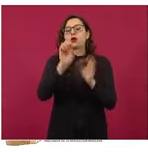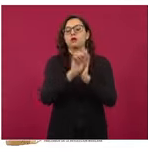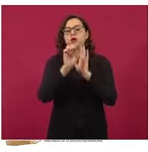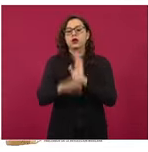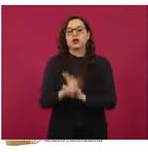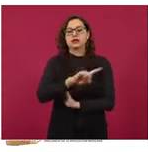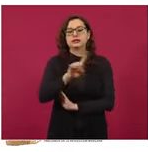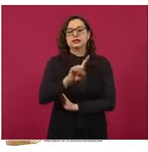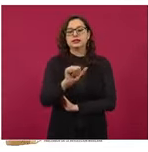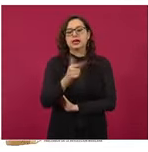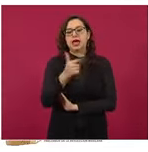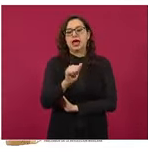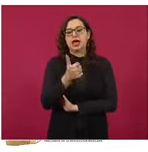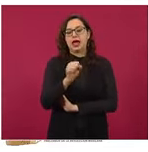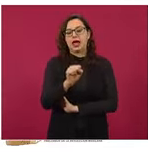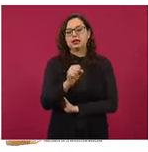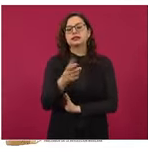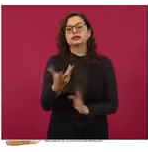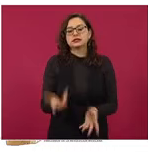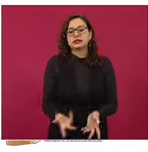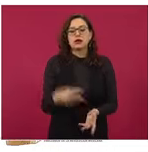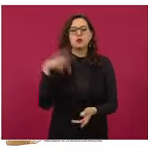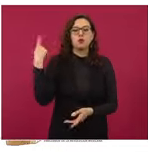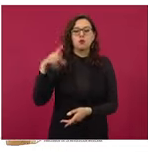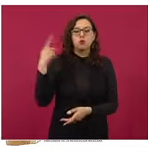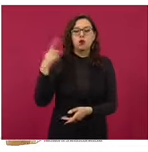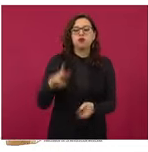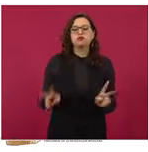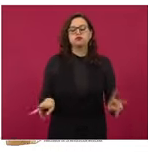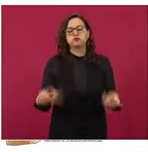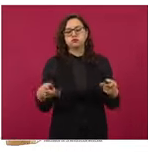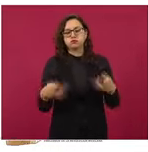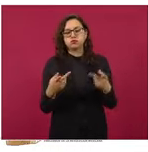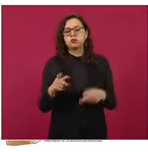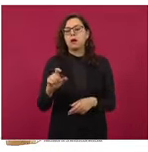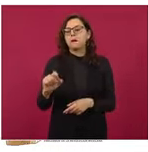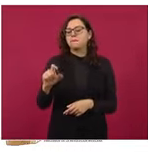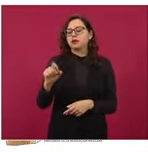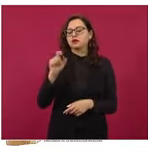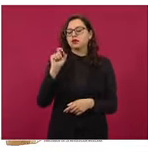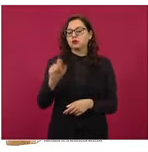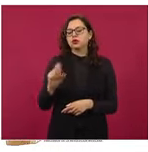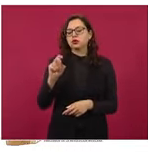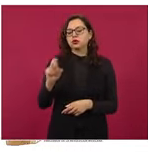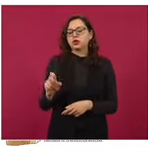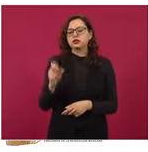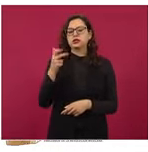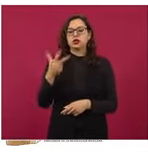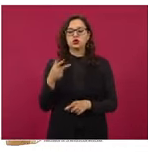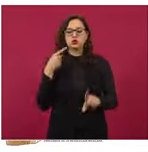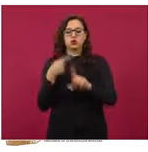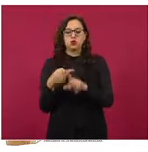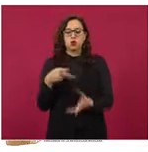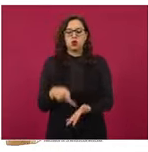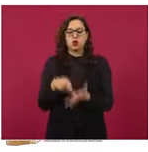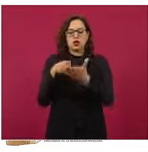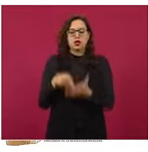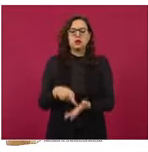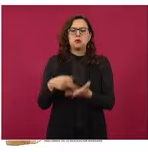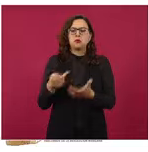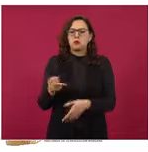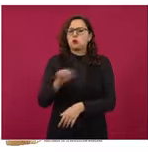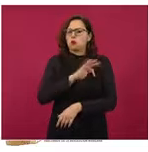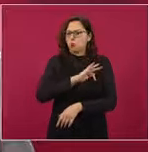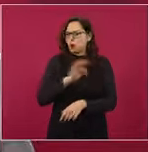Pitiquito, Puebla, con un precio al público de 20 pesos 38 centavos por kilo, cuando el precio máximo es de 21